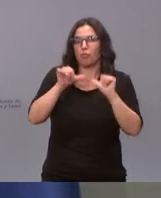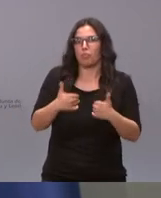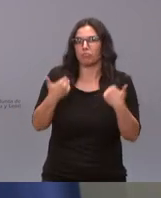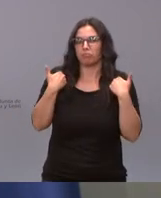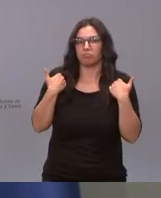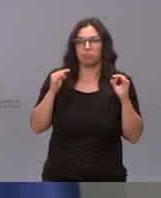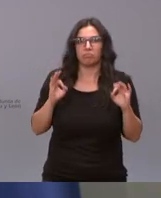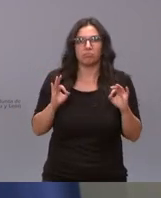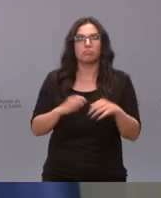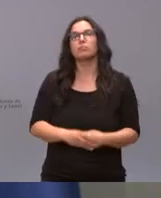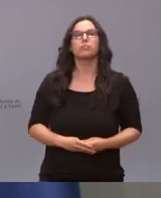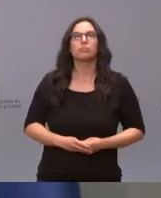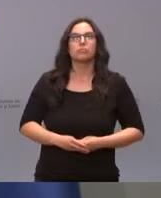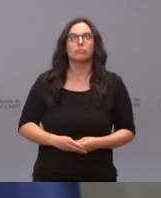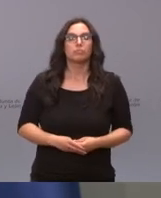y gobierna